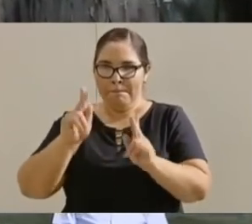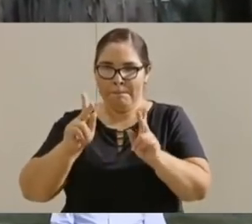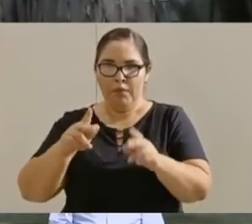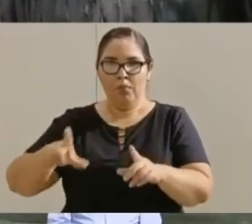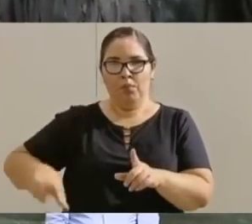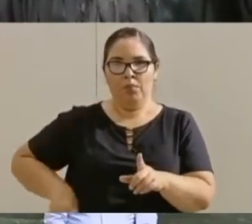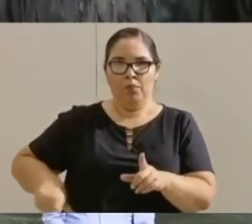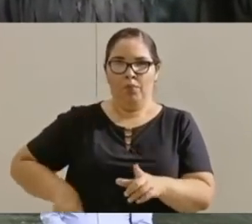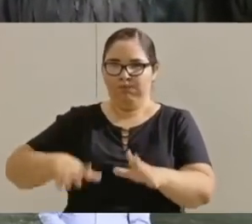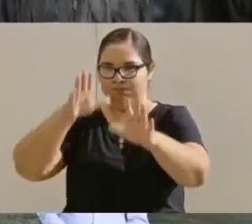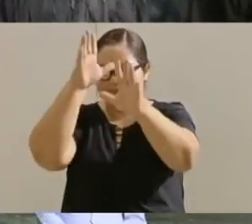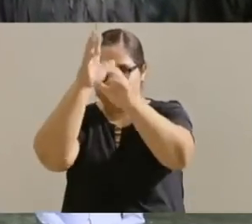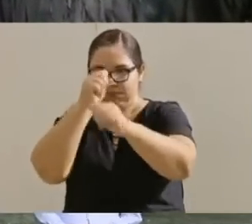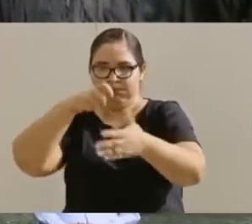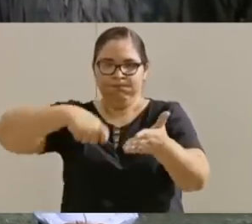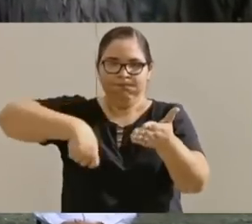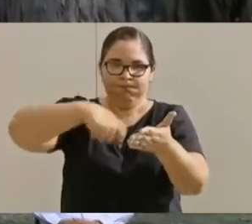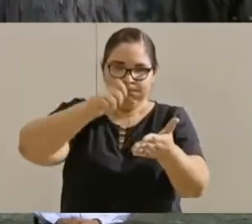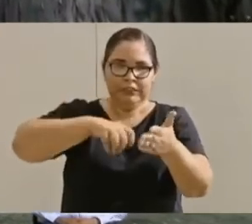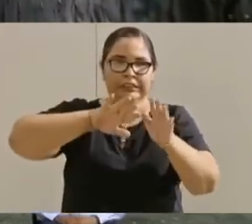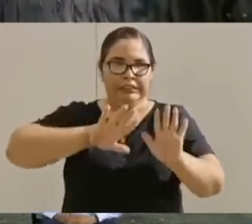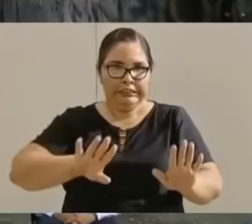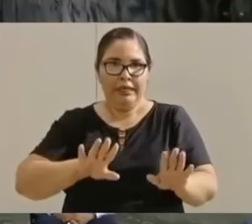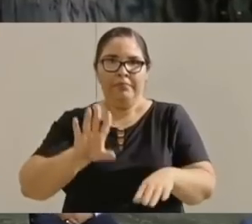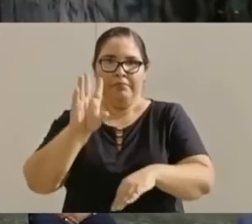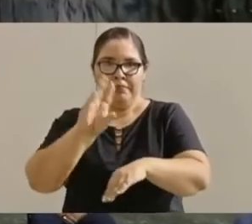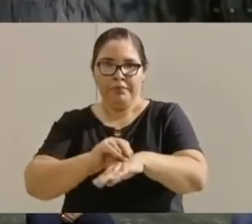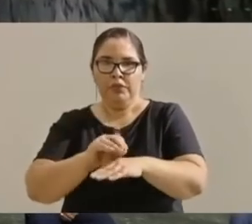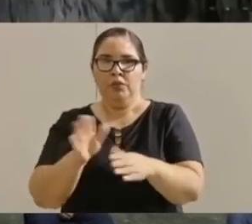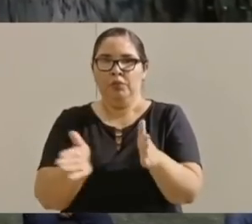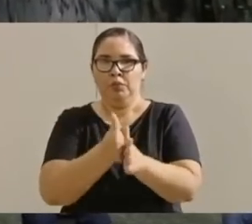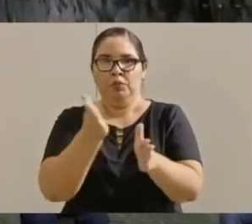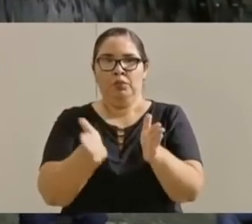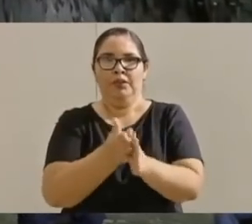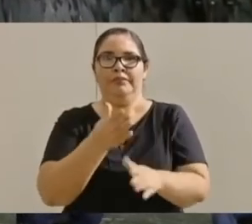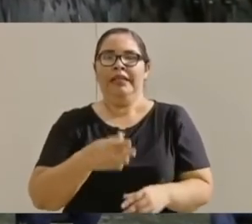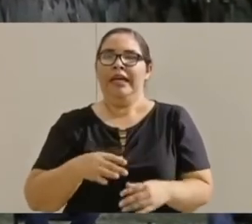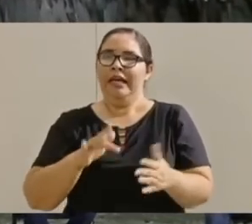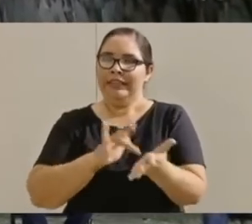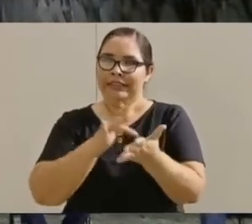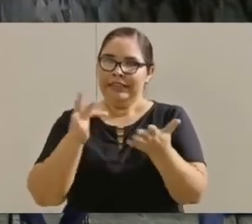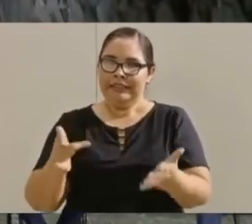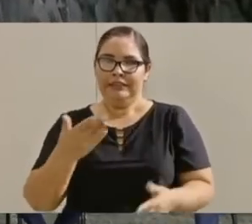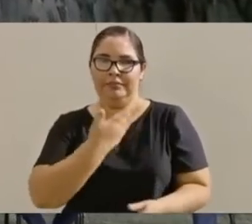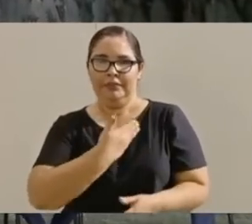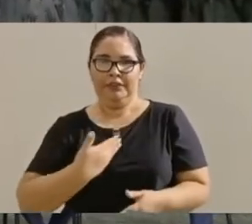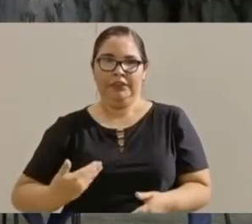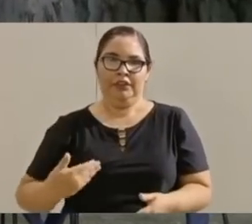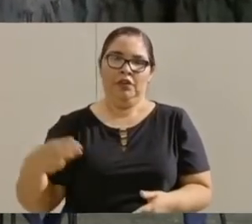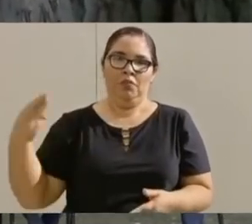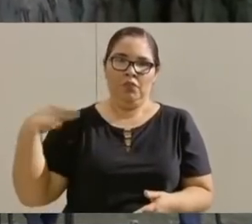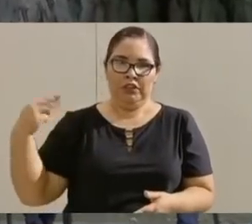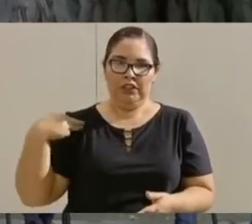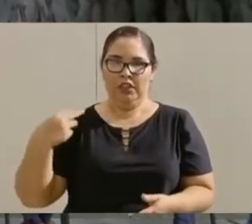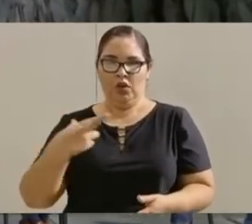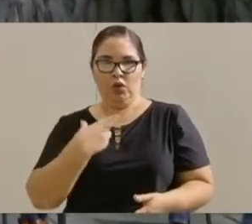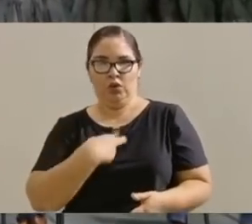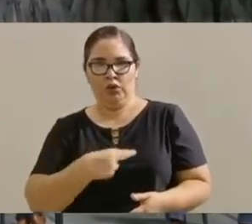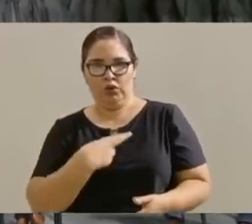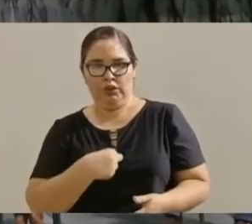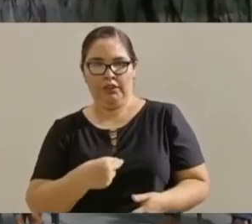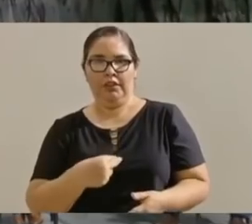Quiero agradecerle mucho a las autoridades de Sinaloa, al presidente municipal del Rosario.